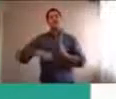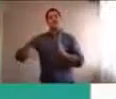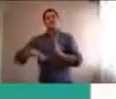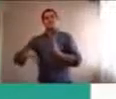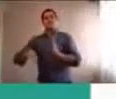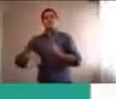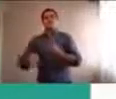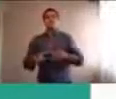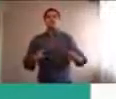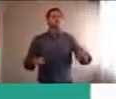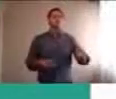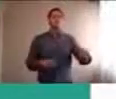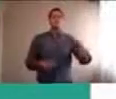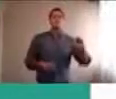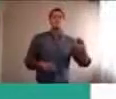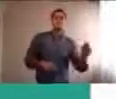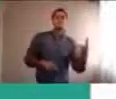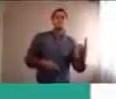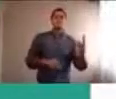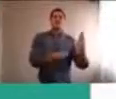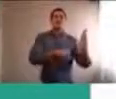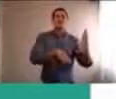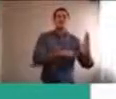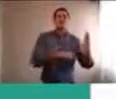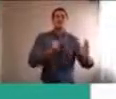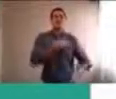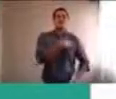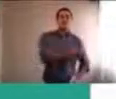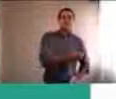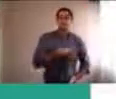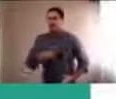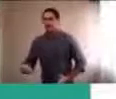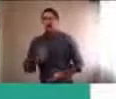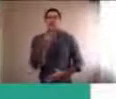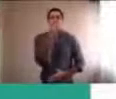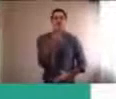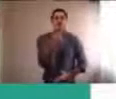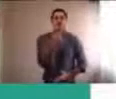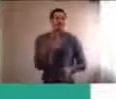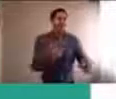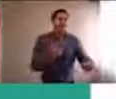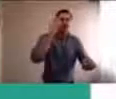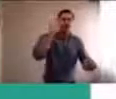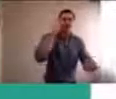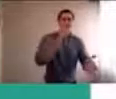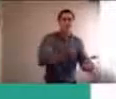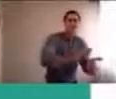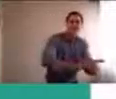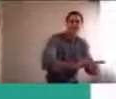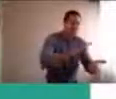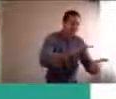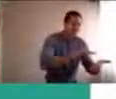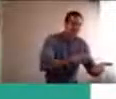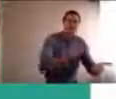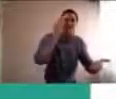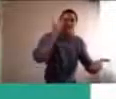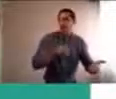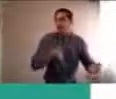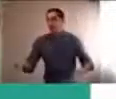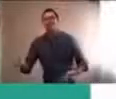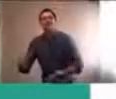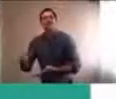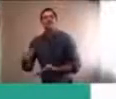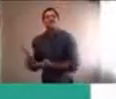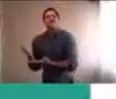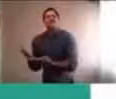alfabetizo al que está en primer grado que no sabe ni leer ni escribir, ¿no? Por eso digo, ¿qué